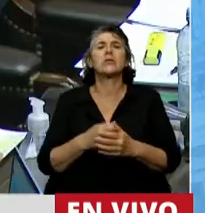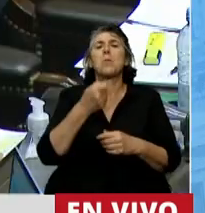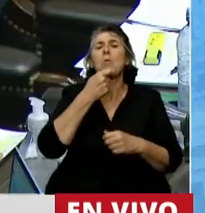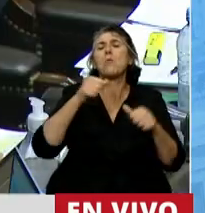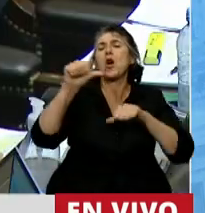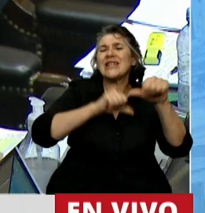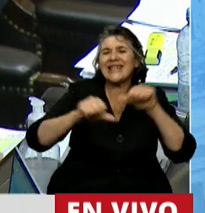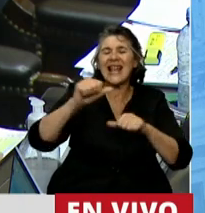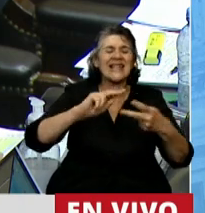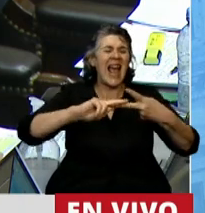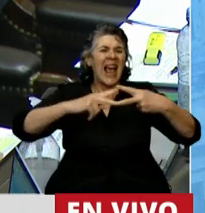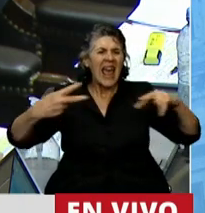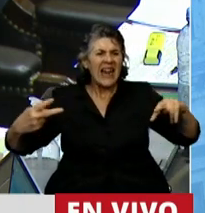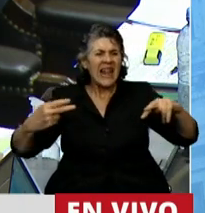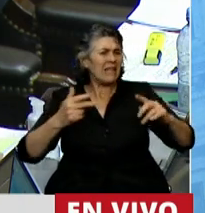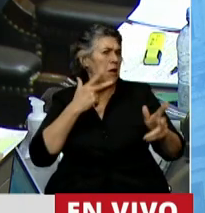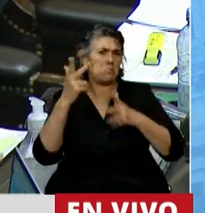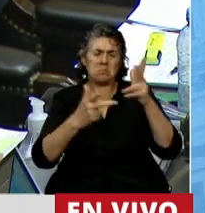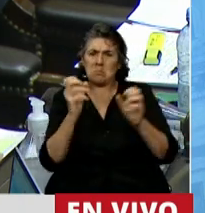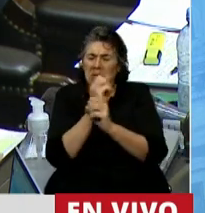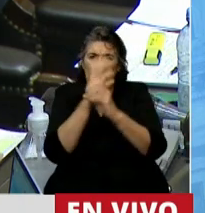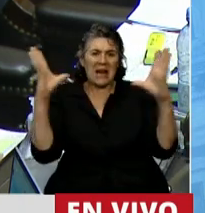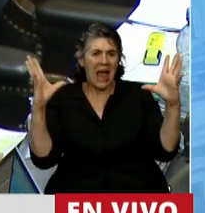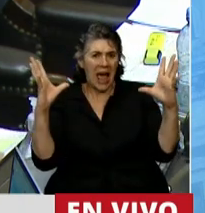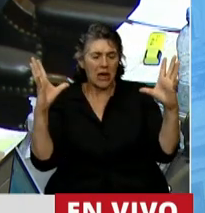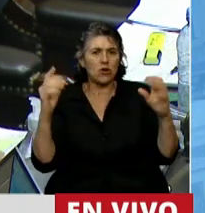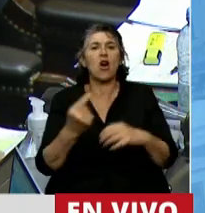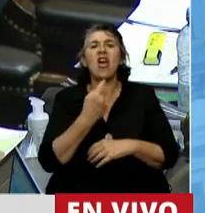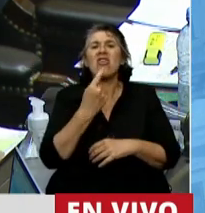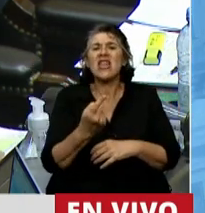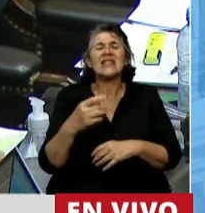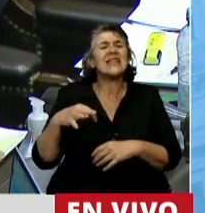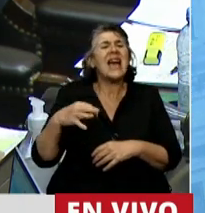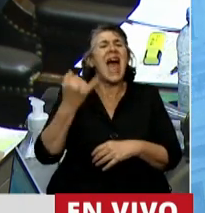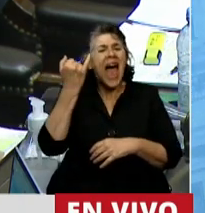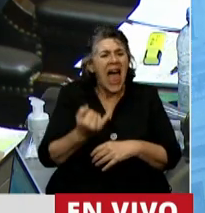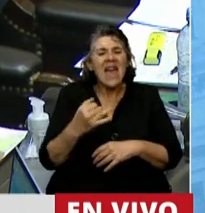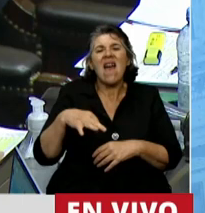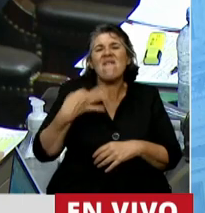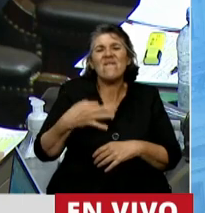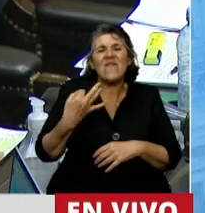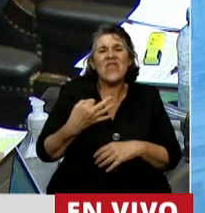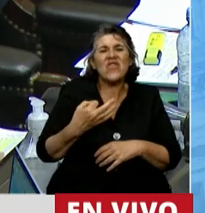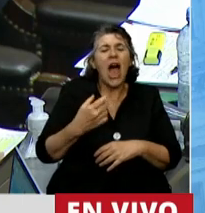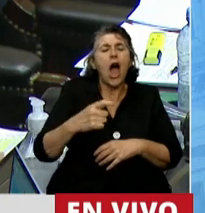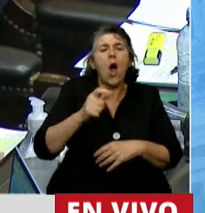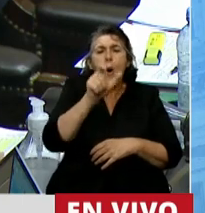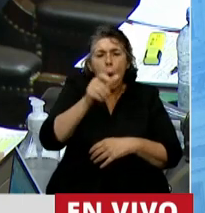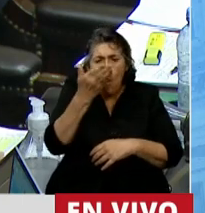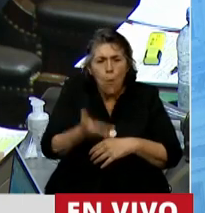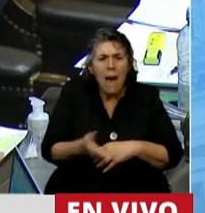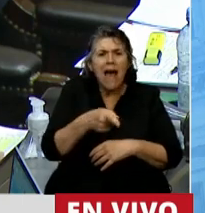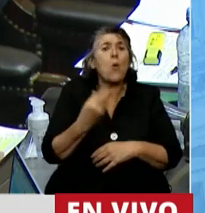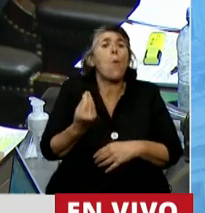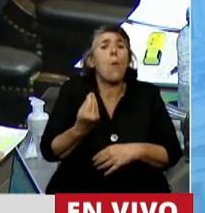genética, con mucha claridad y contundencia, ratifica que hay vida humana desde la concepción. Desde